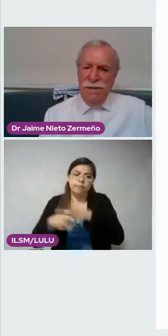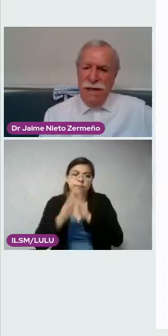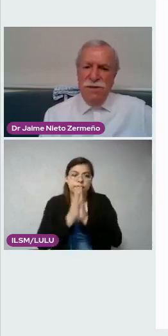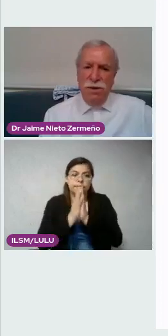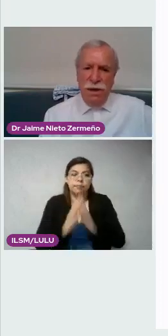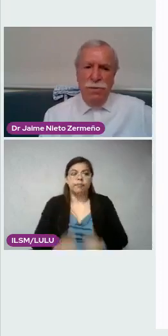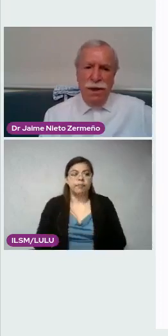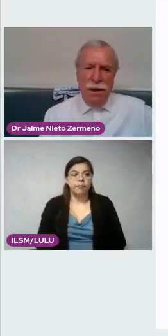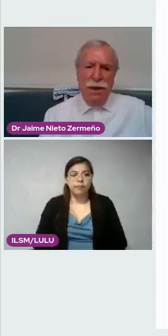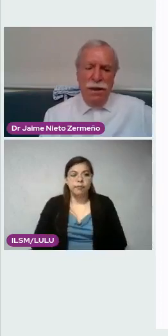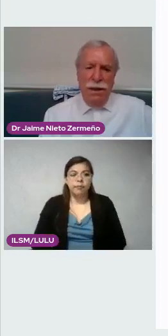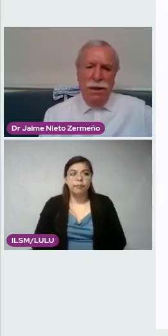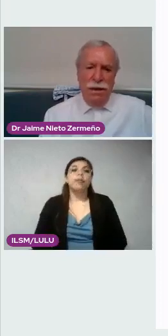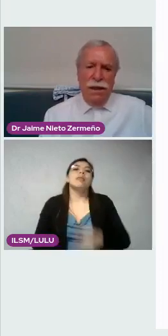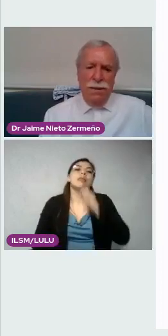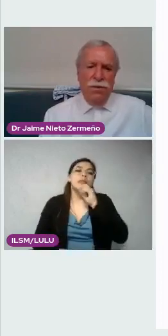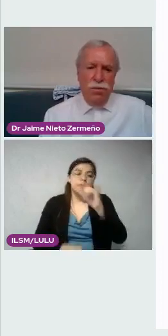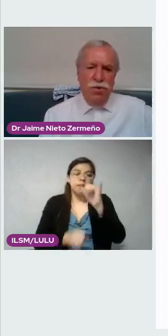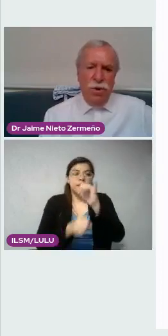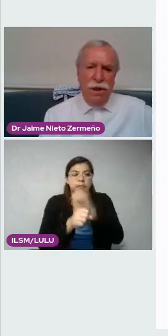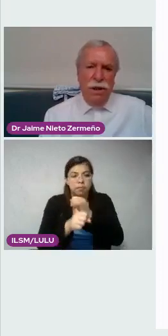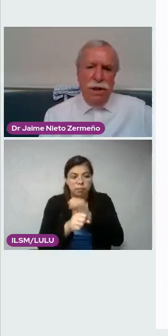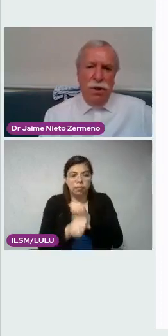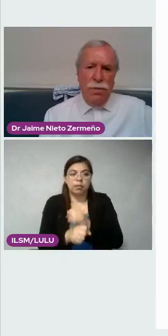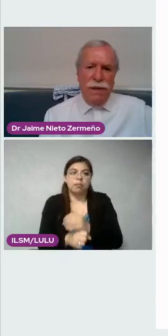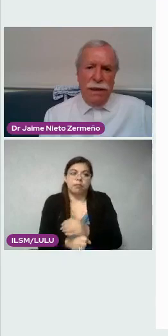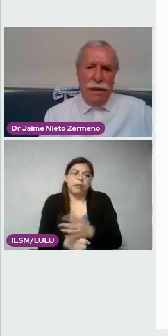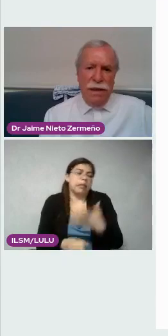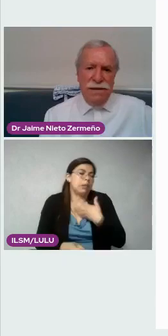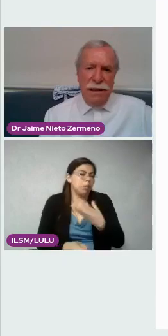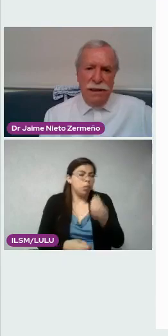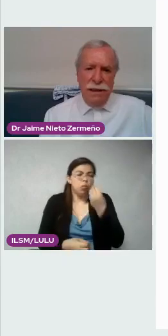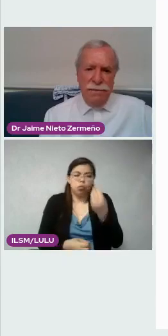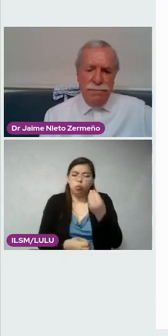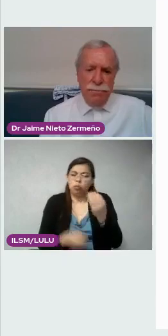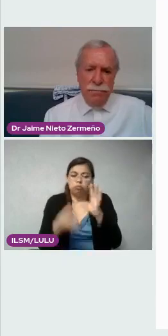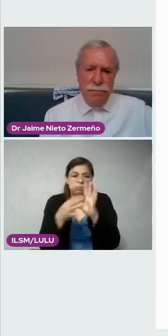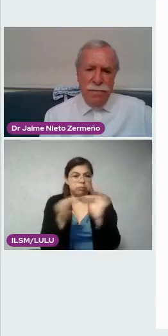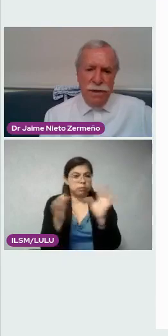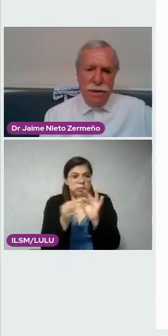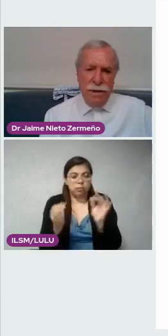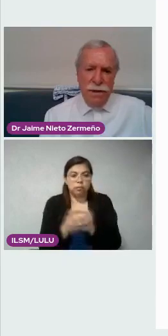En investigación también tenemos mucho que comentar. La siguiente.